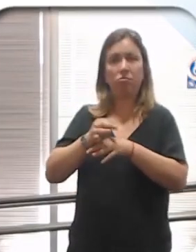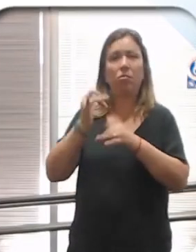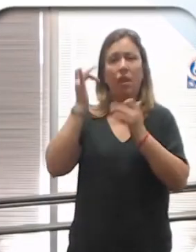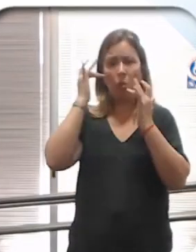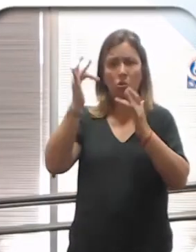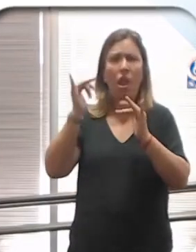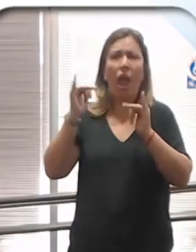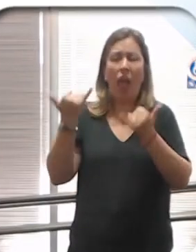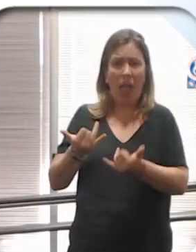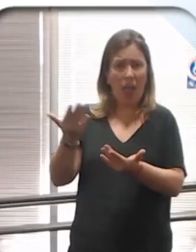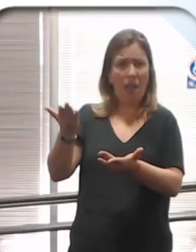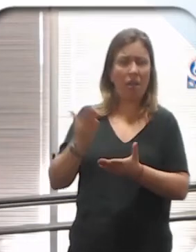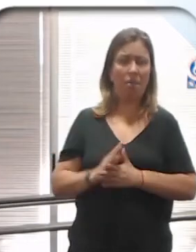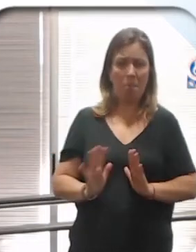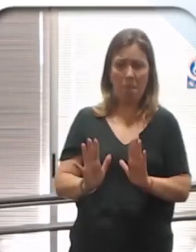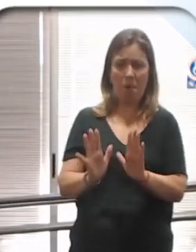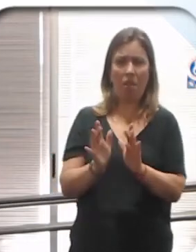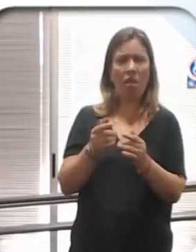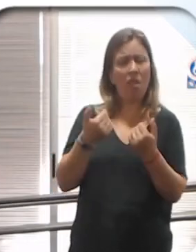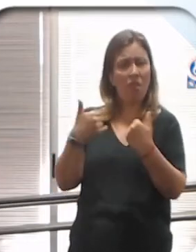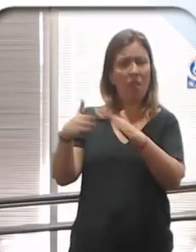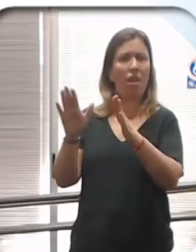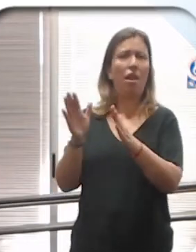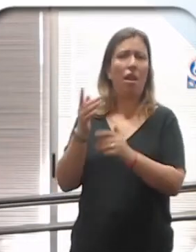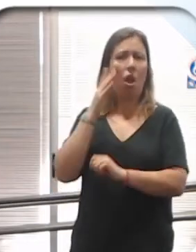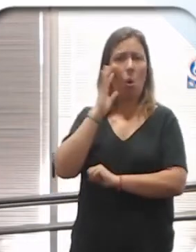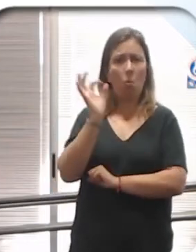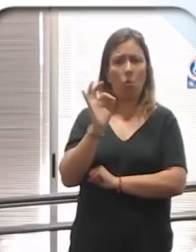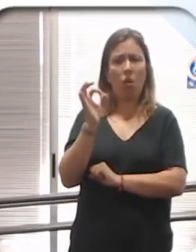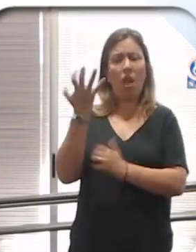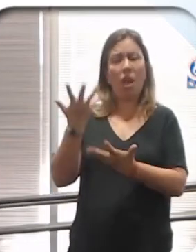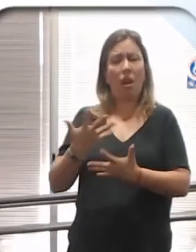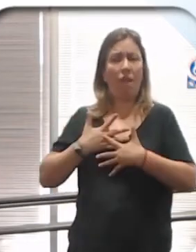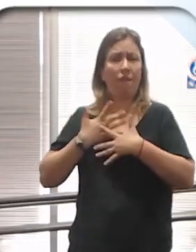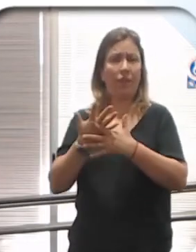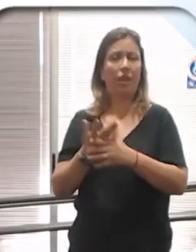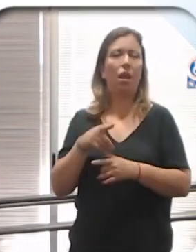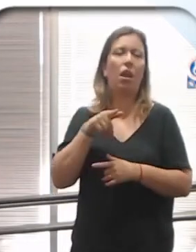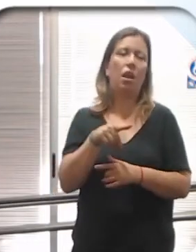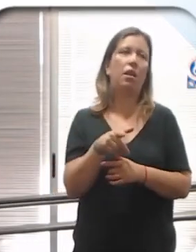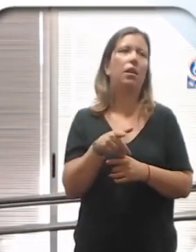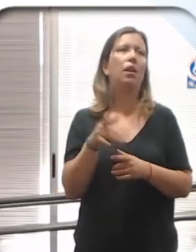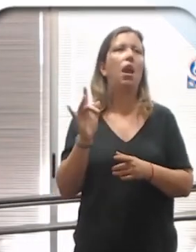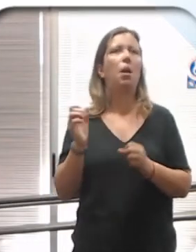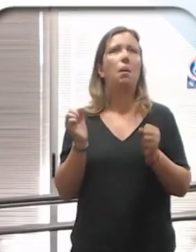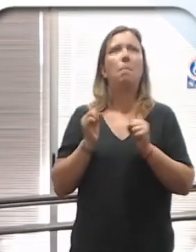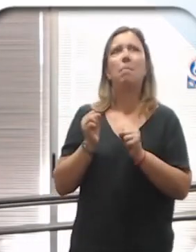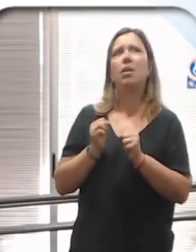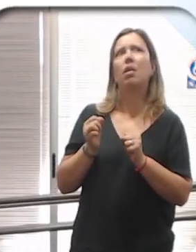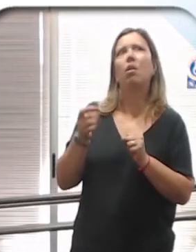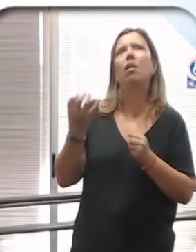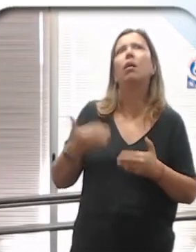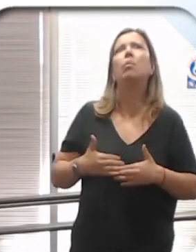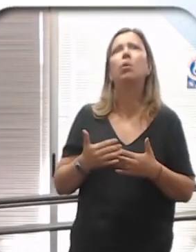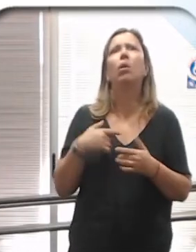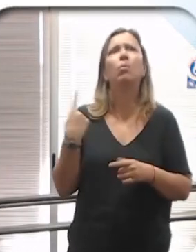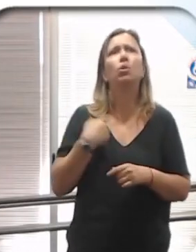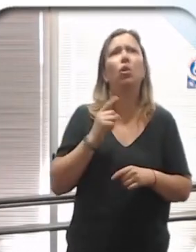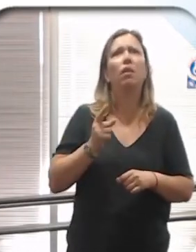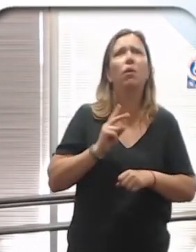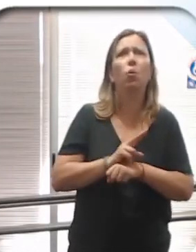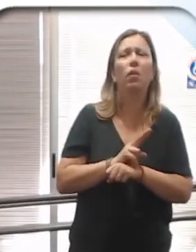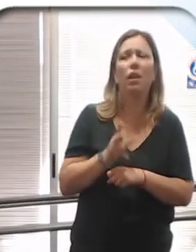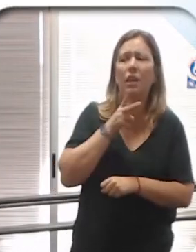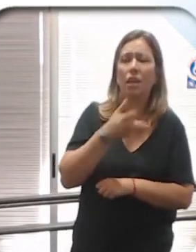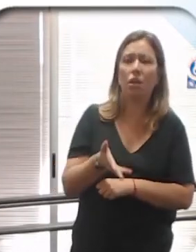tuvieron, ¿no? Dales la oportunidad de quererse. Y ahí viene todo esto, el miedo de que si quedan embarazados me hago cargo yo